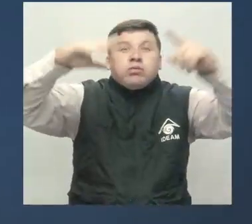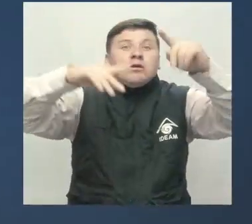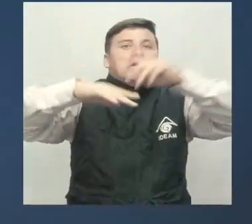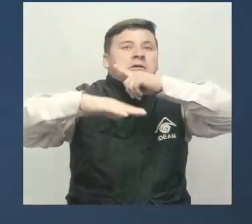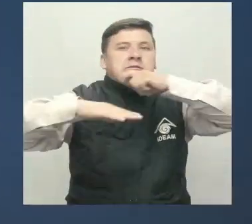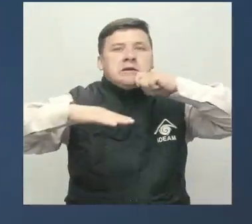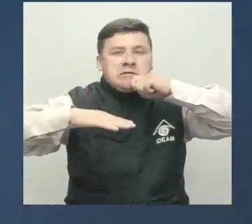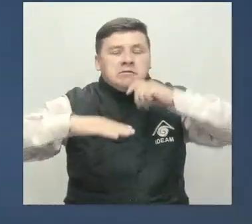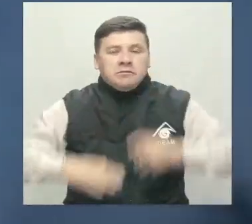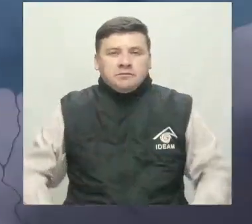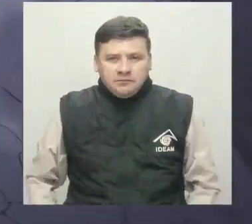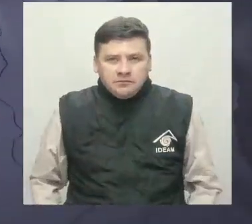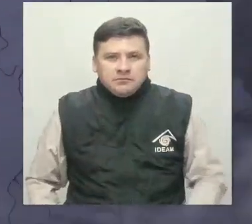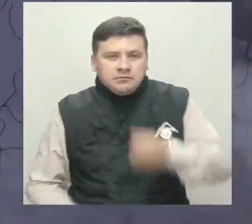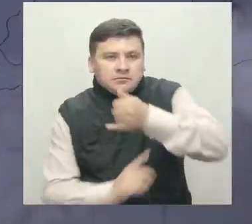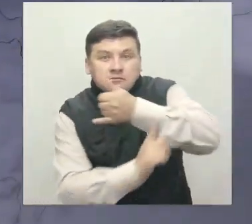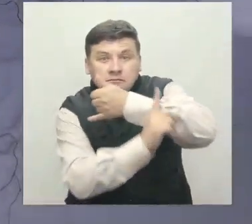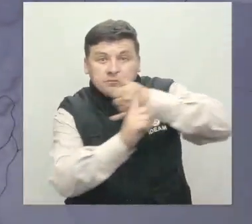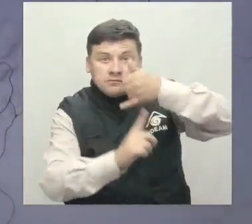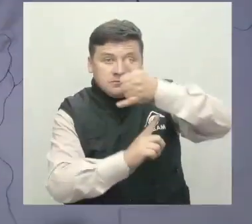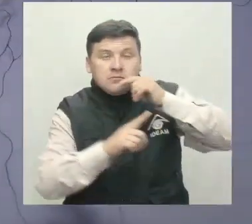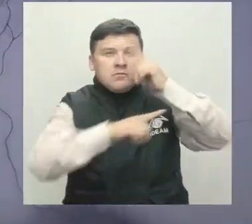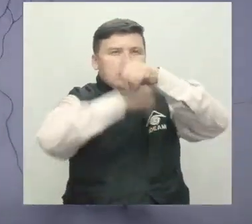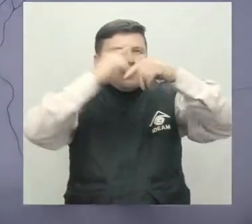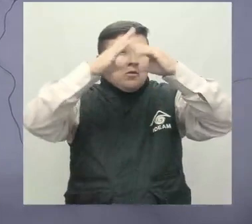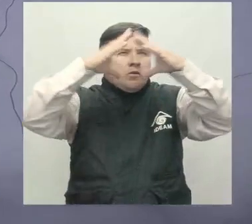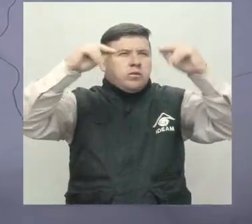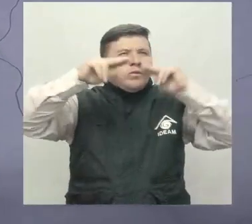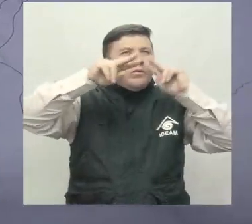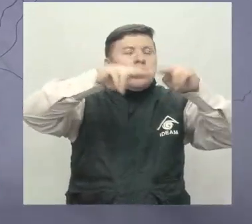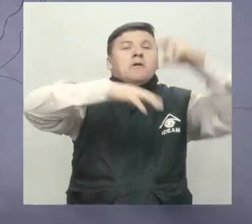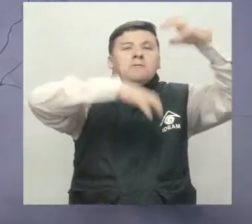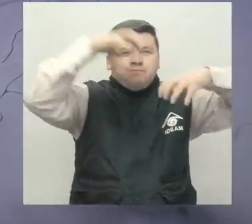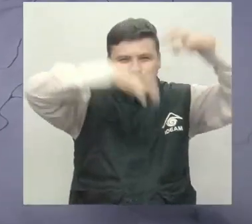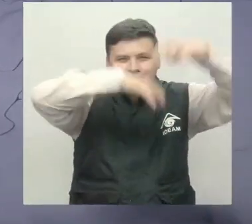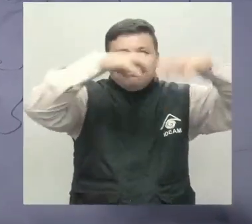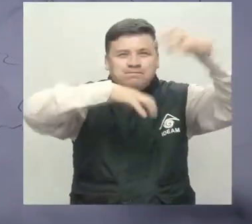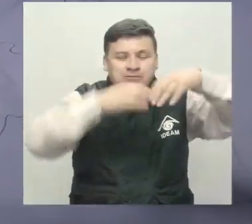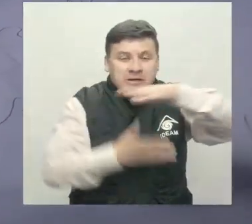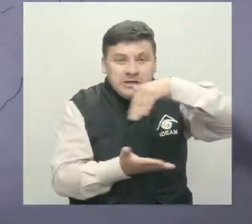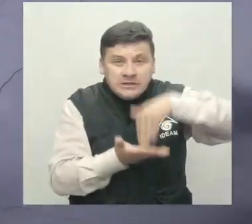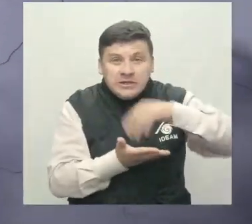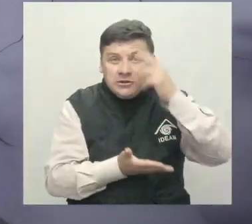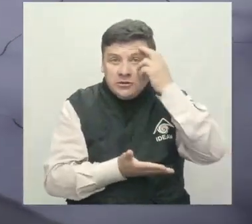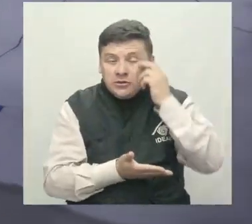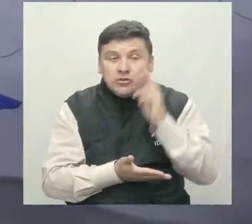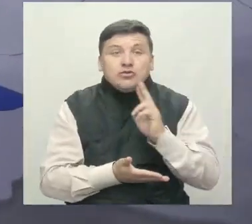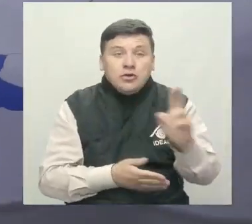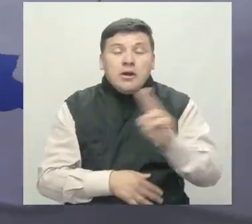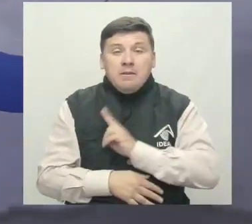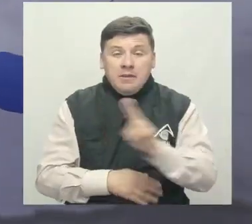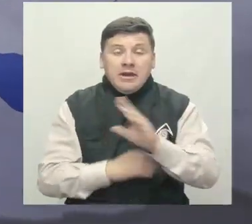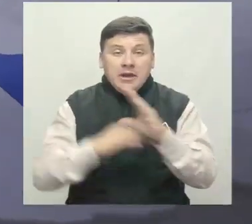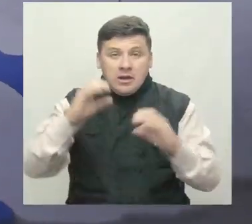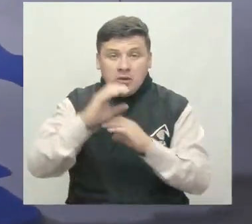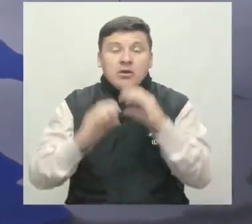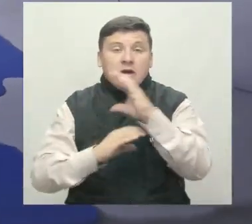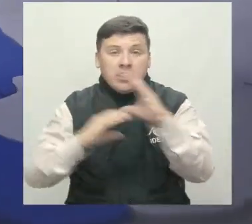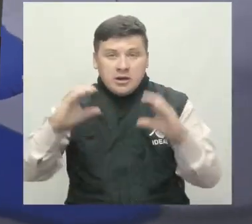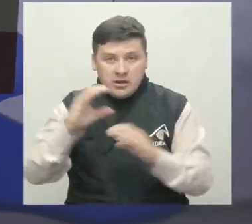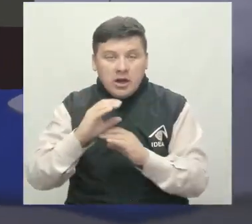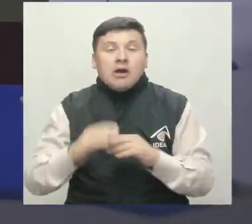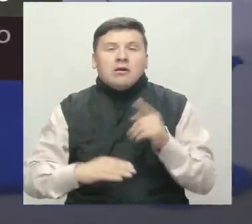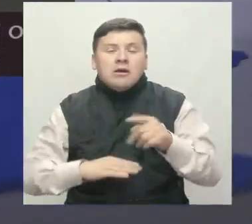Córdoba. En